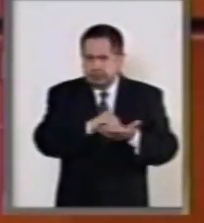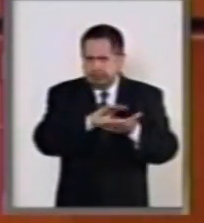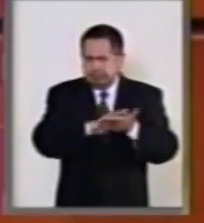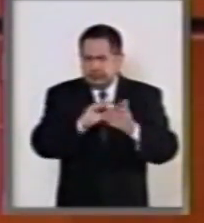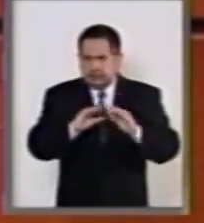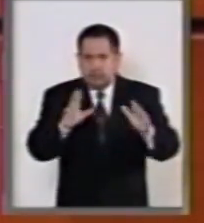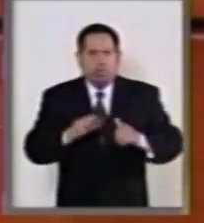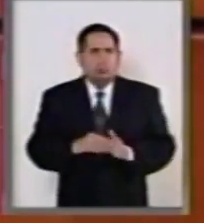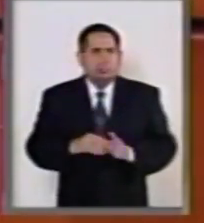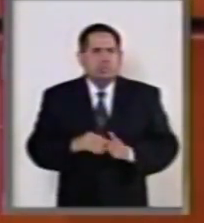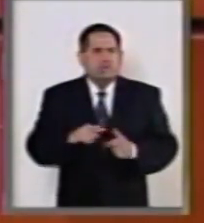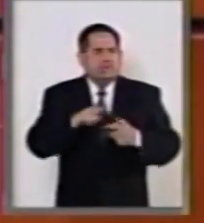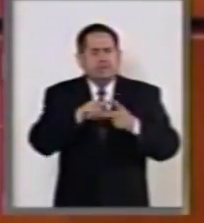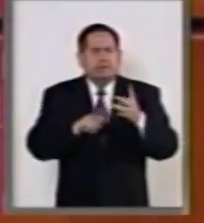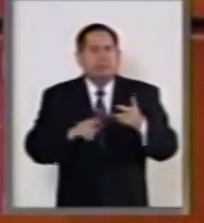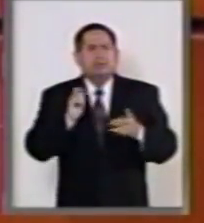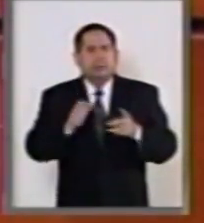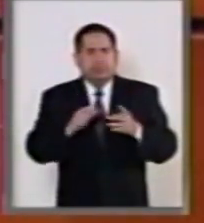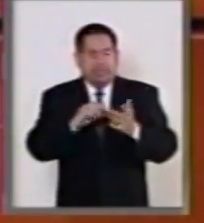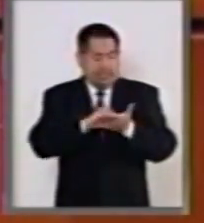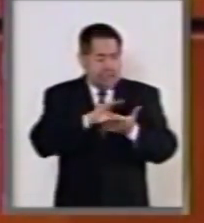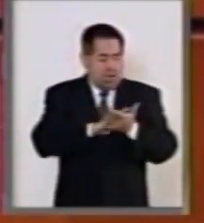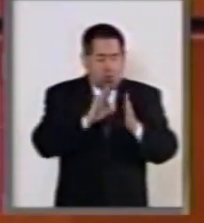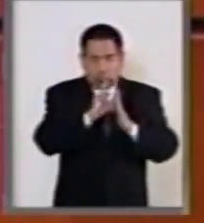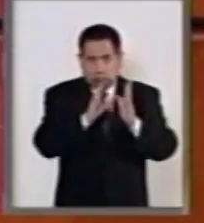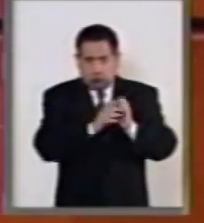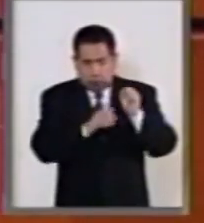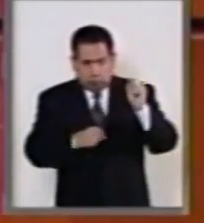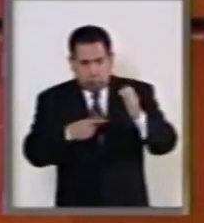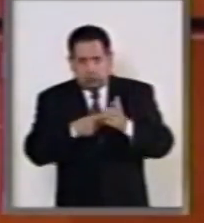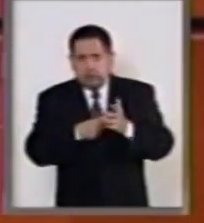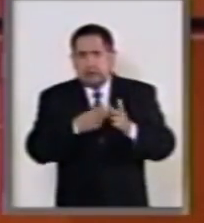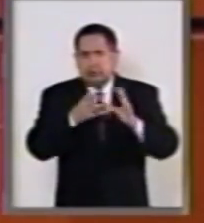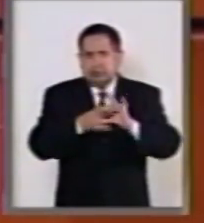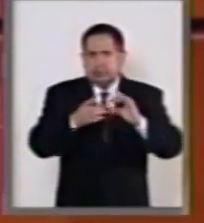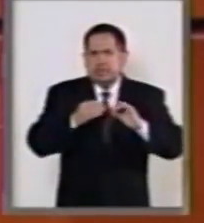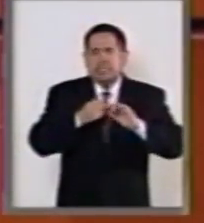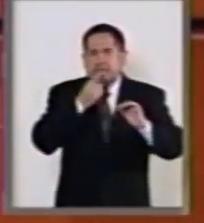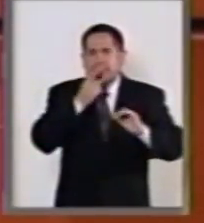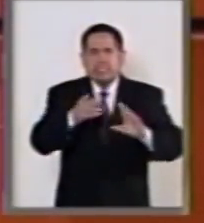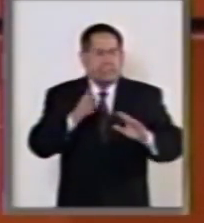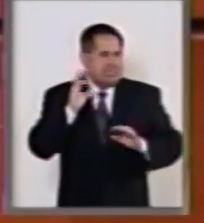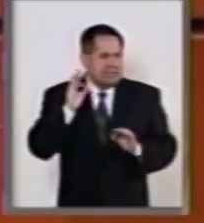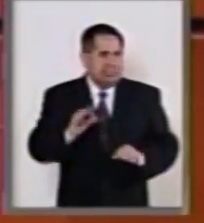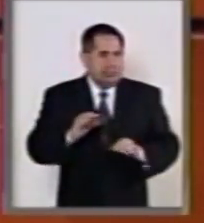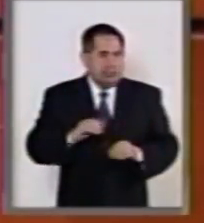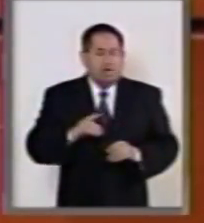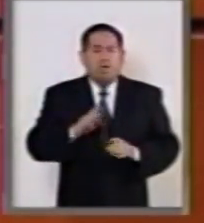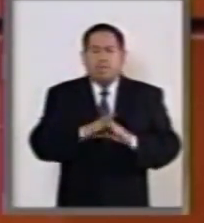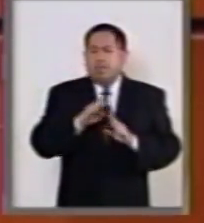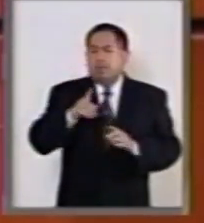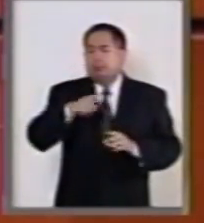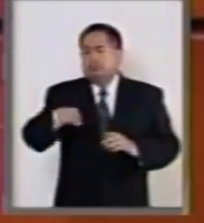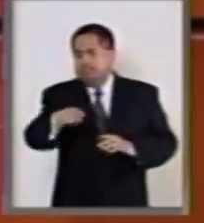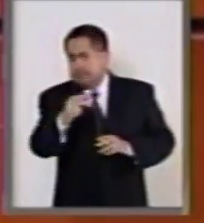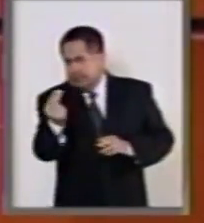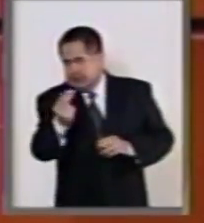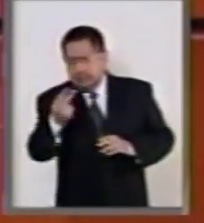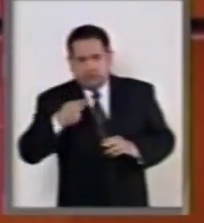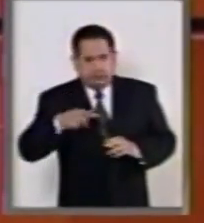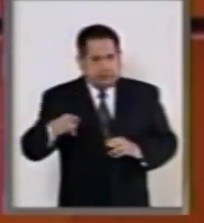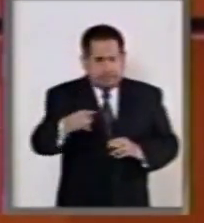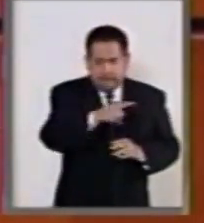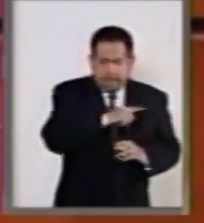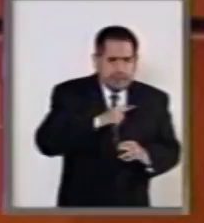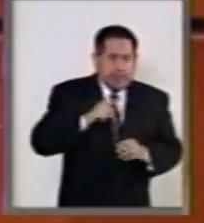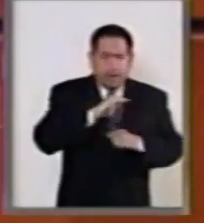Lo que se planteó en la reforma constitucional y que es ni más ni menos responder a las necesidades de que